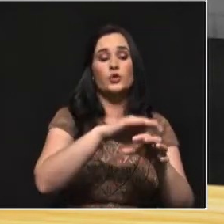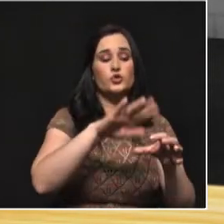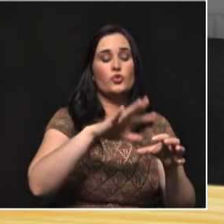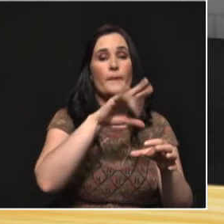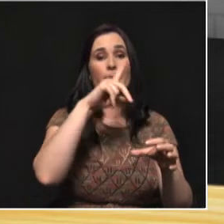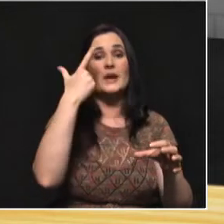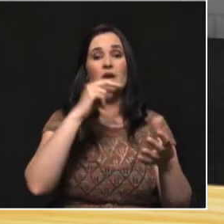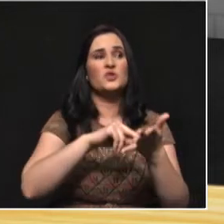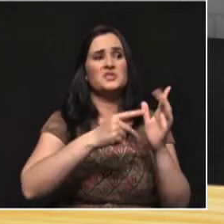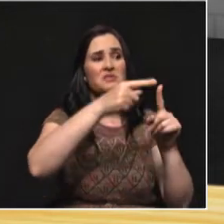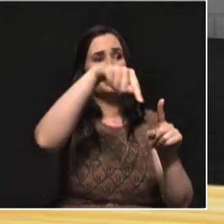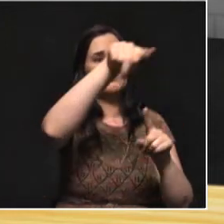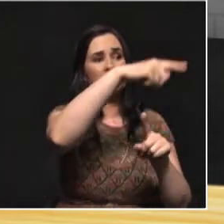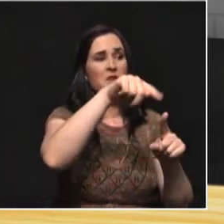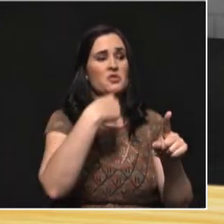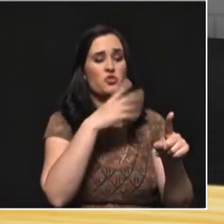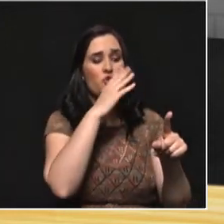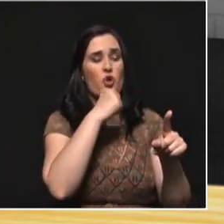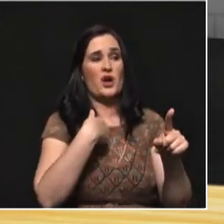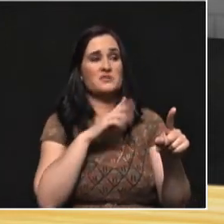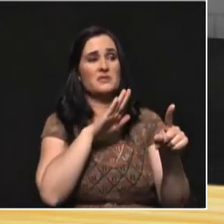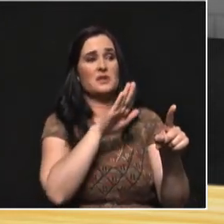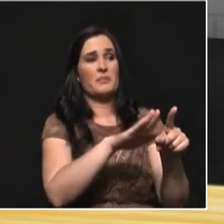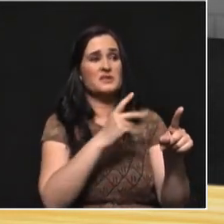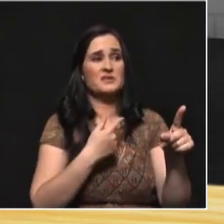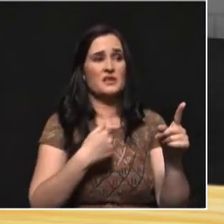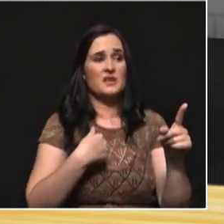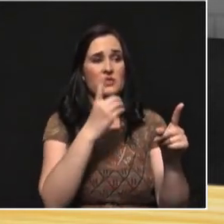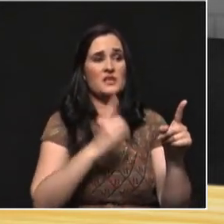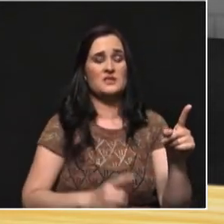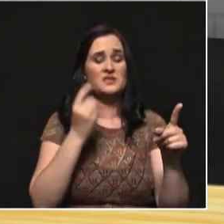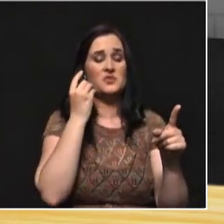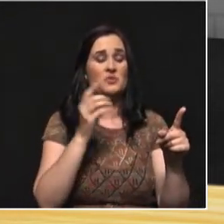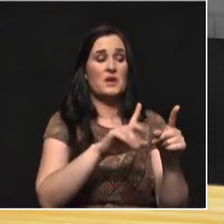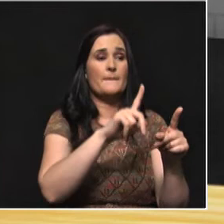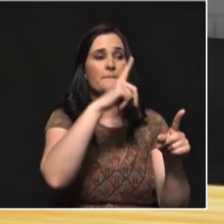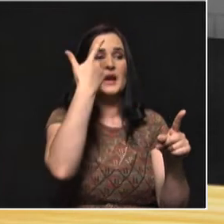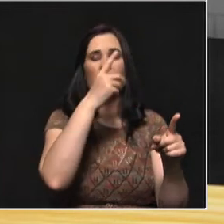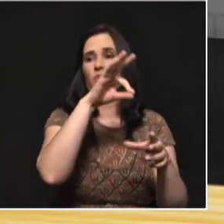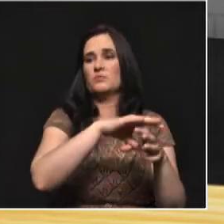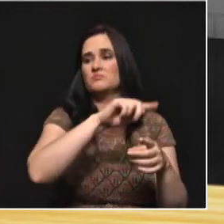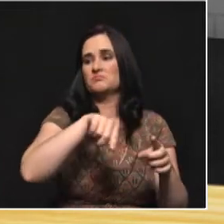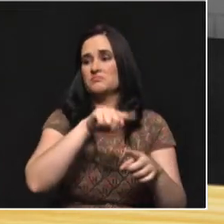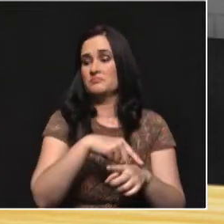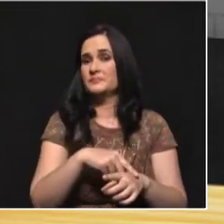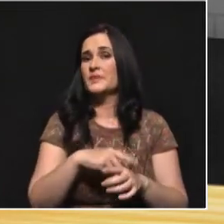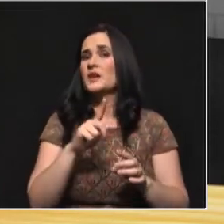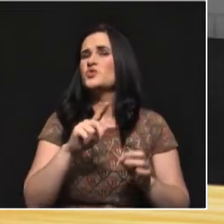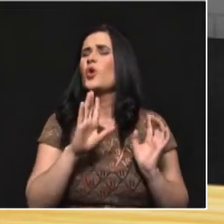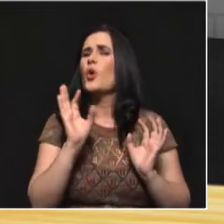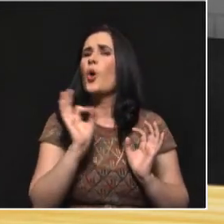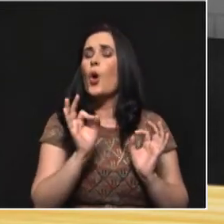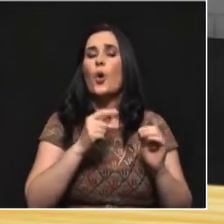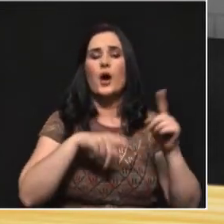políticos, ninguno de ustedes me representa y por tanto mi decisión es en blanco. Y hay otro elemento y es que la